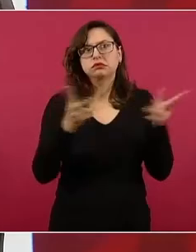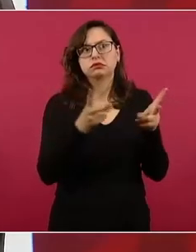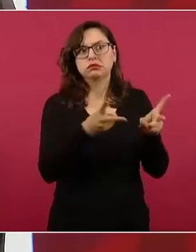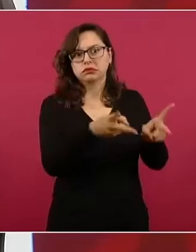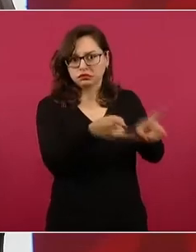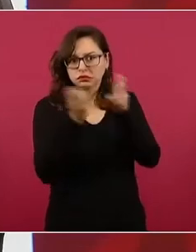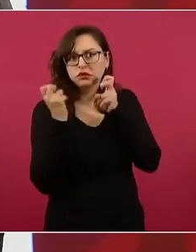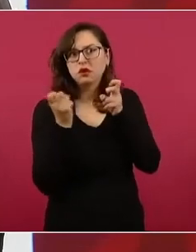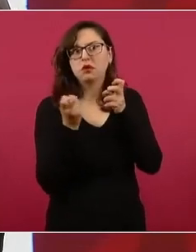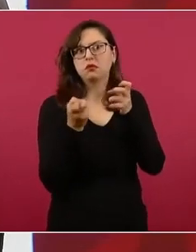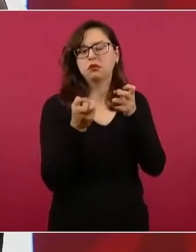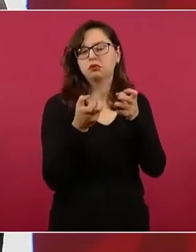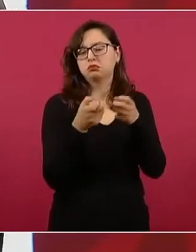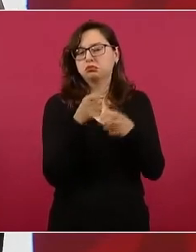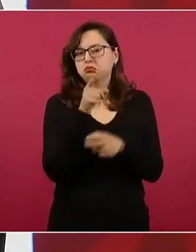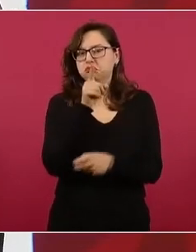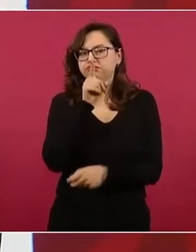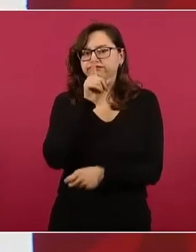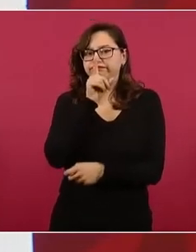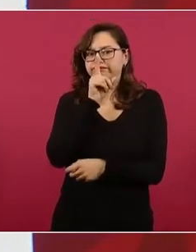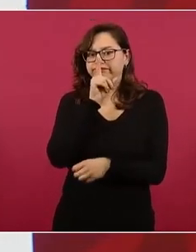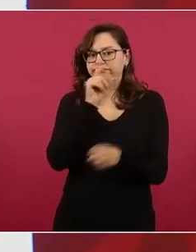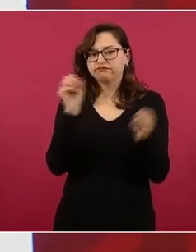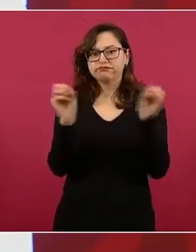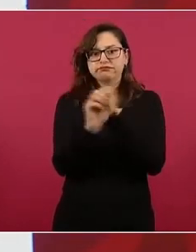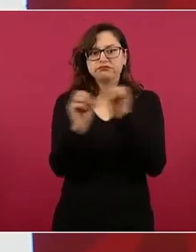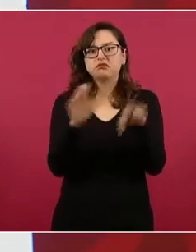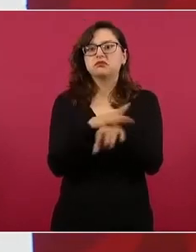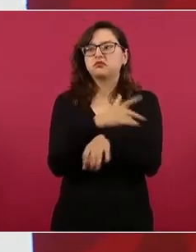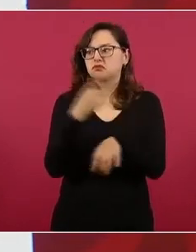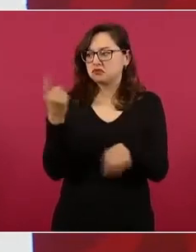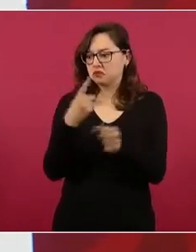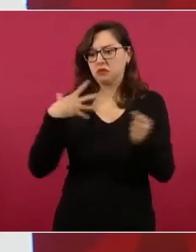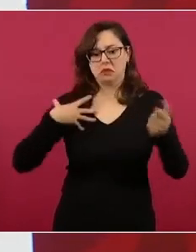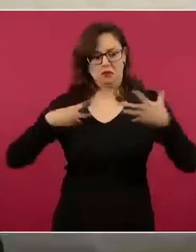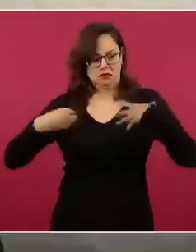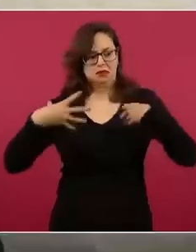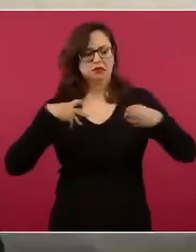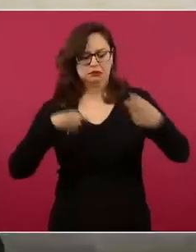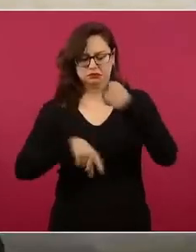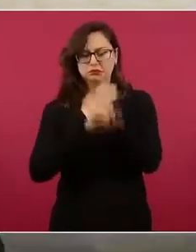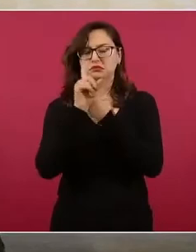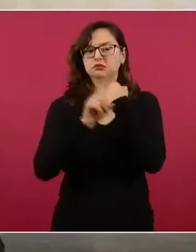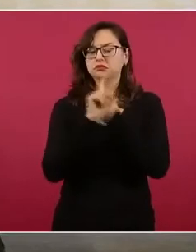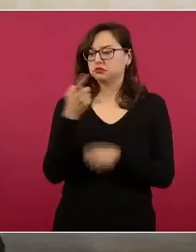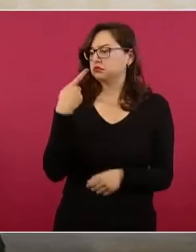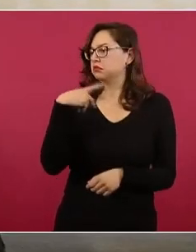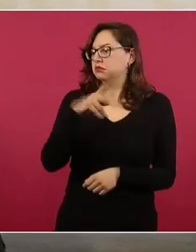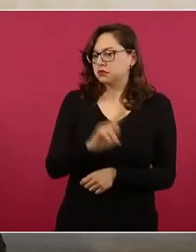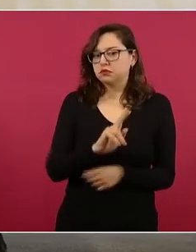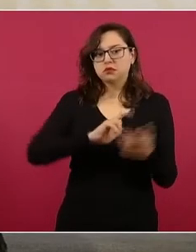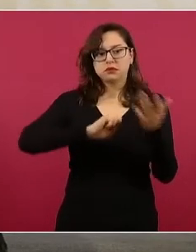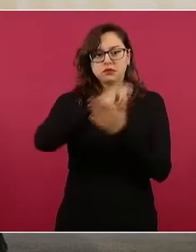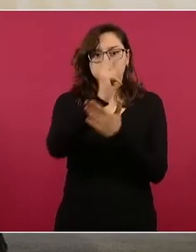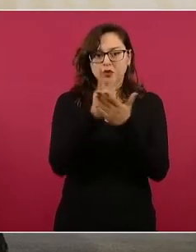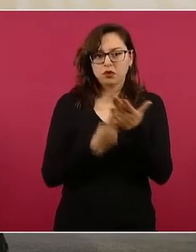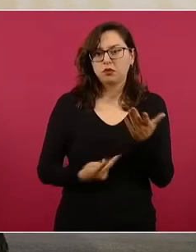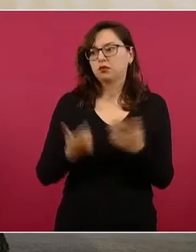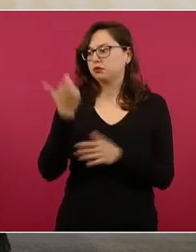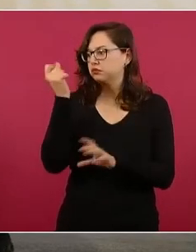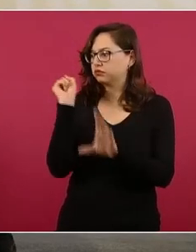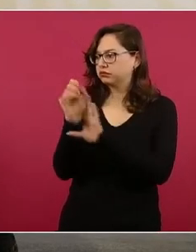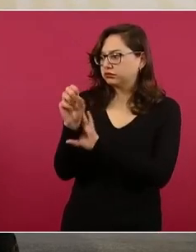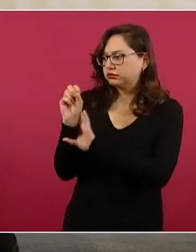difíciles para lo básico y ayudó mucho el envío de